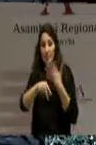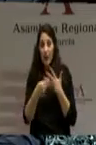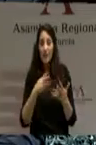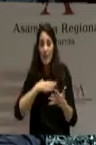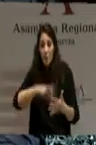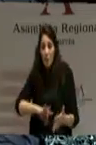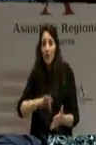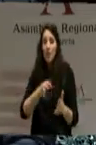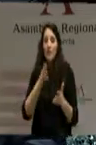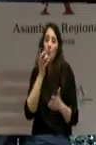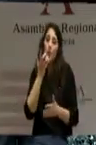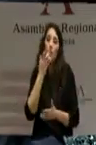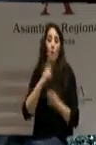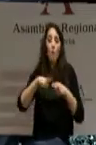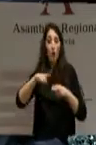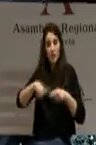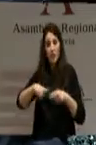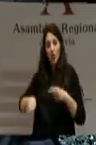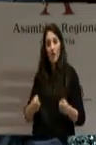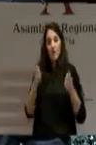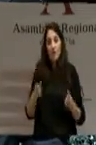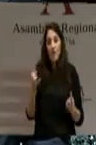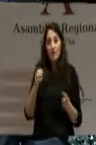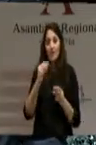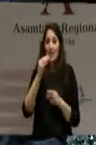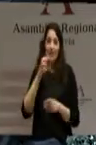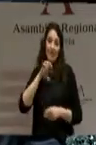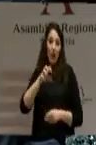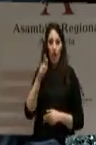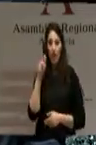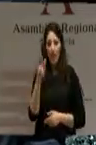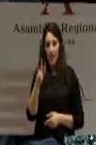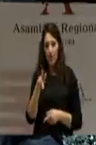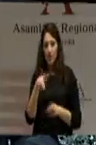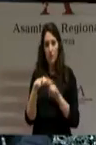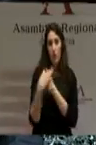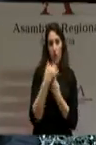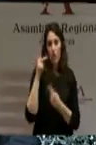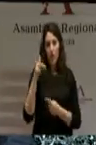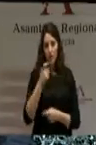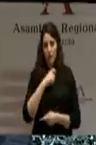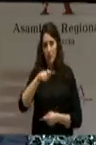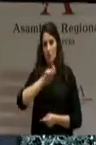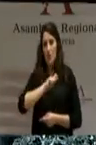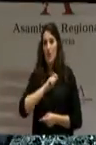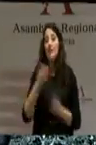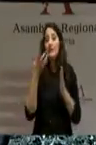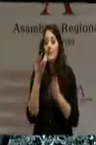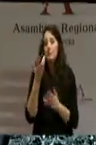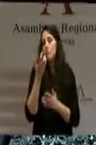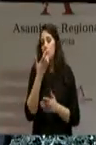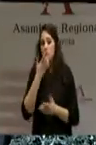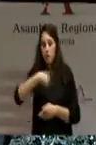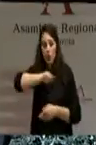políticos contribuimos a asegurar el desarrollo del Estado de Derecho. Si seguimos asumiendo todos